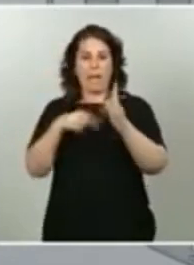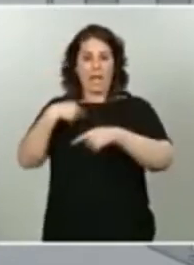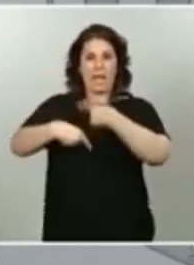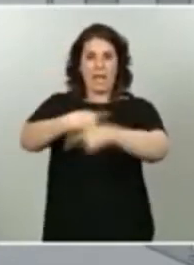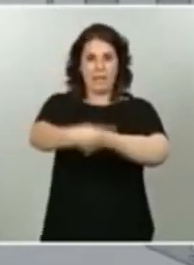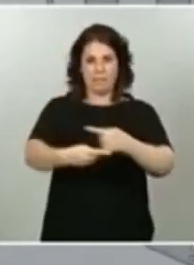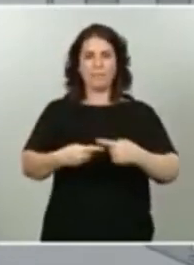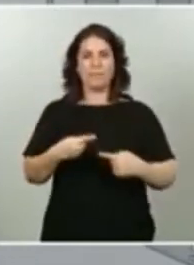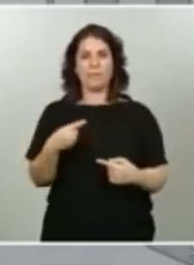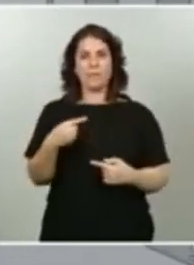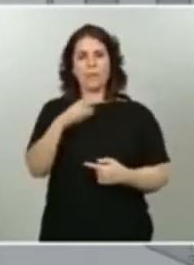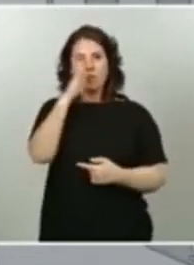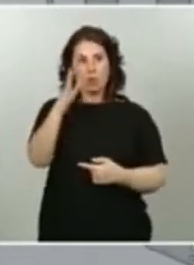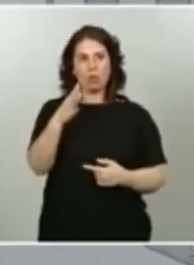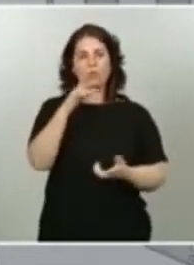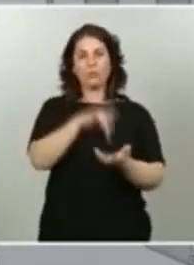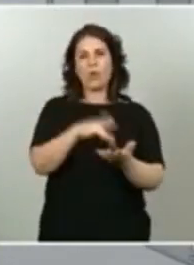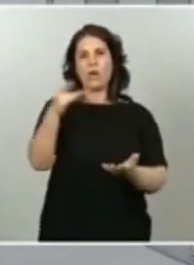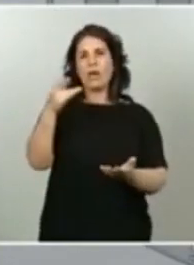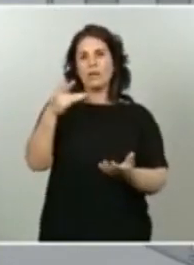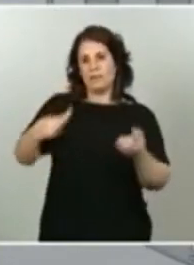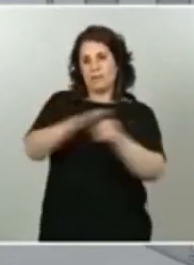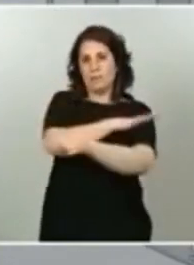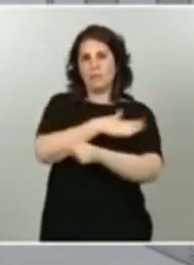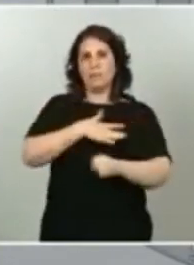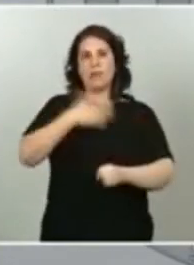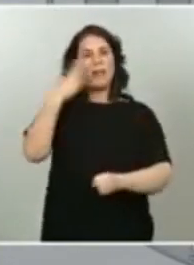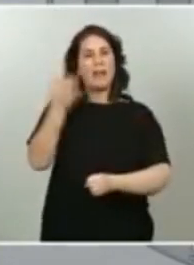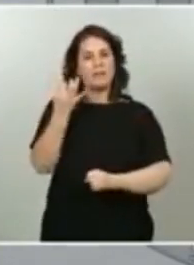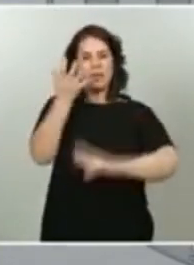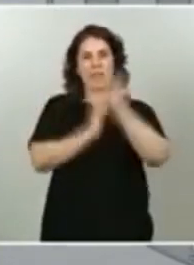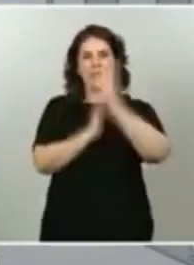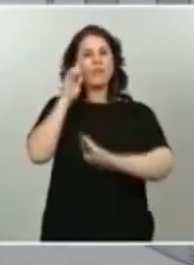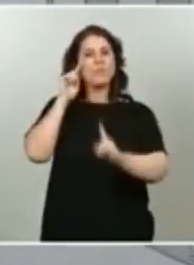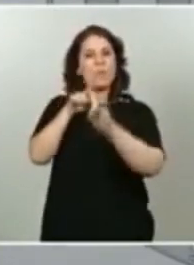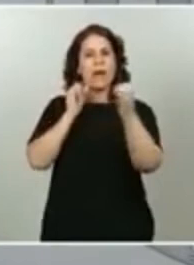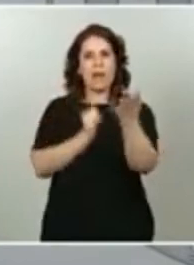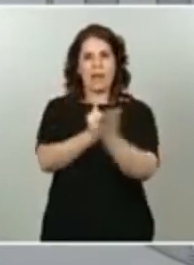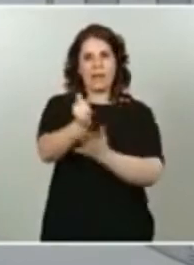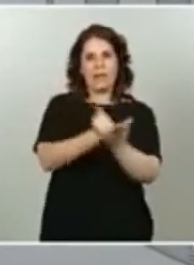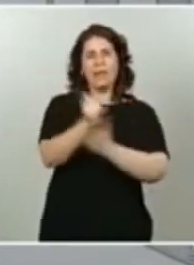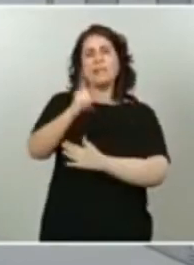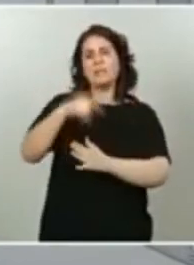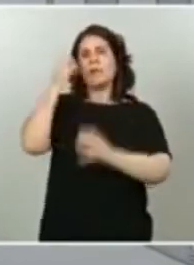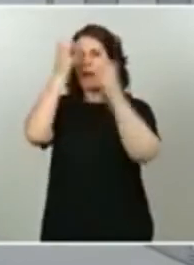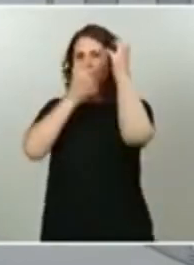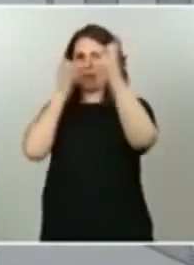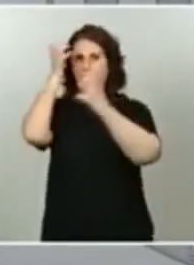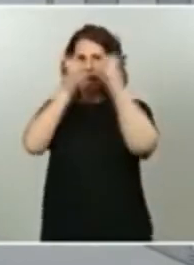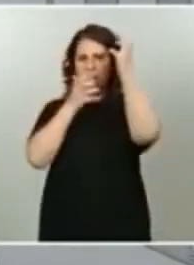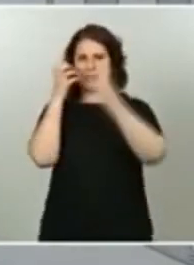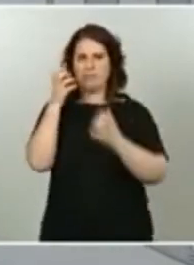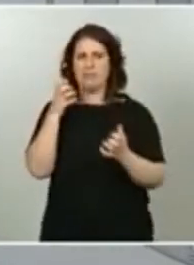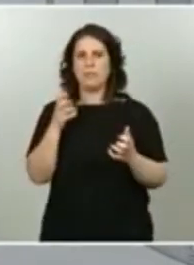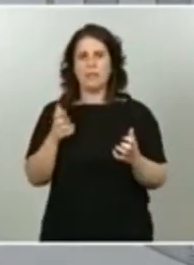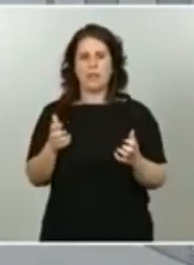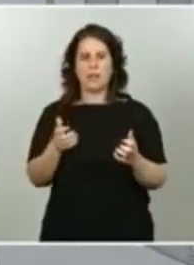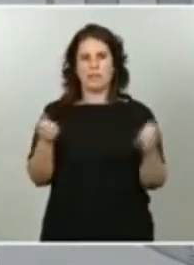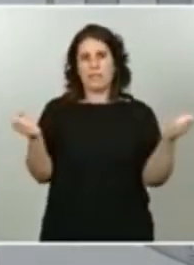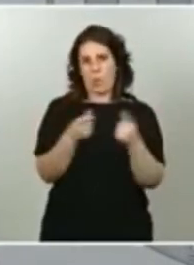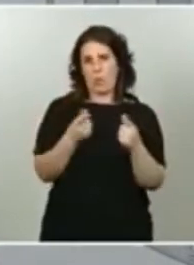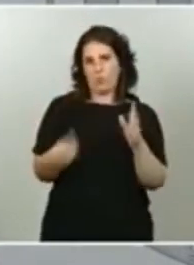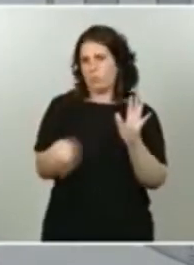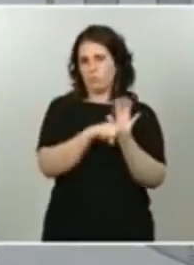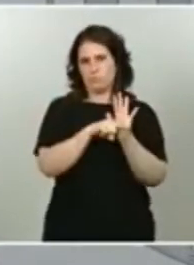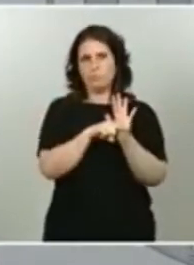este riesgo de incendios para producciones agrícolas, también ganaderas, en la totalidad de las líneas de seguro, como por ejemplo